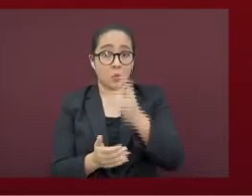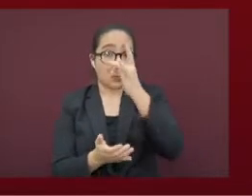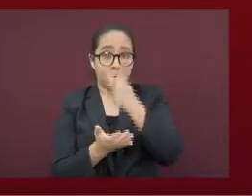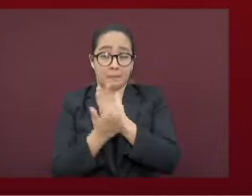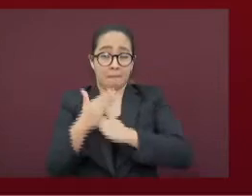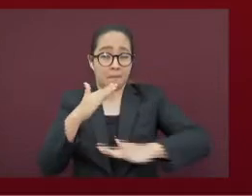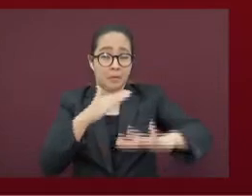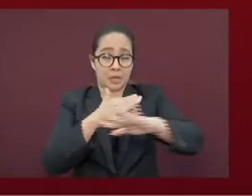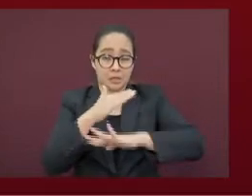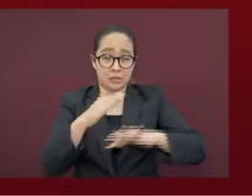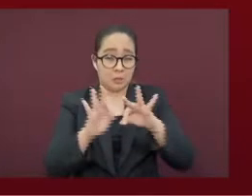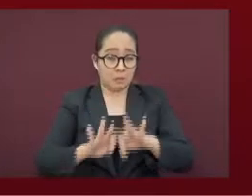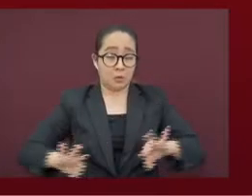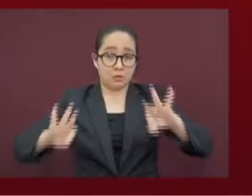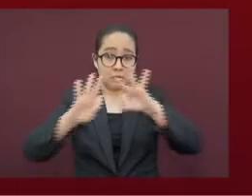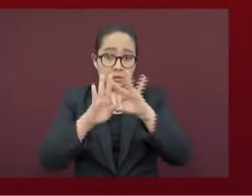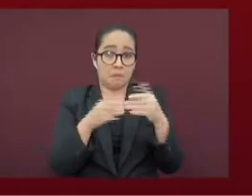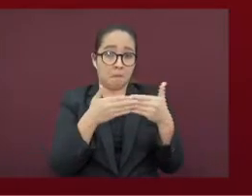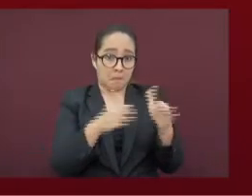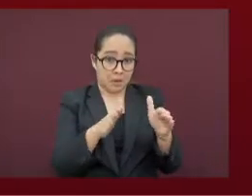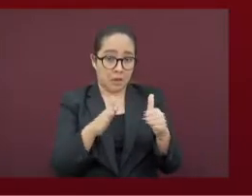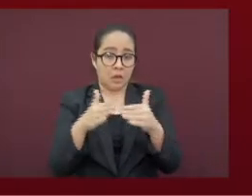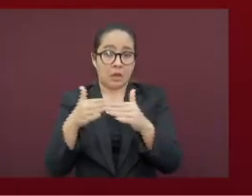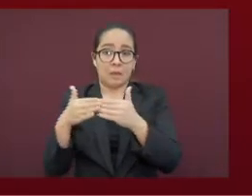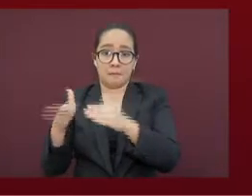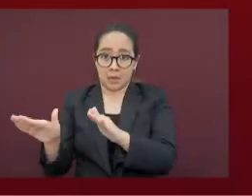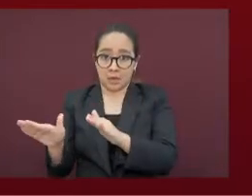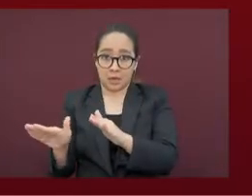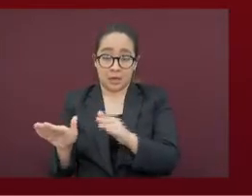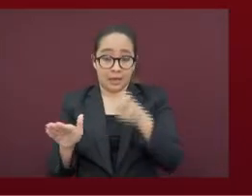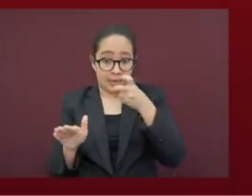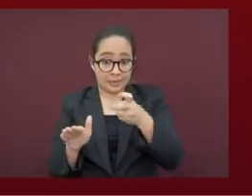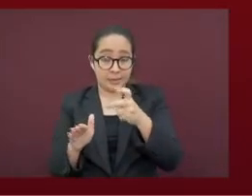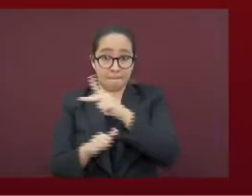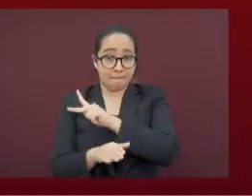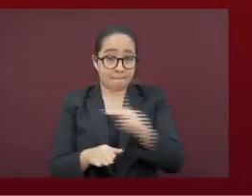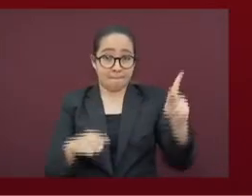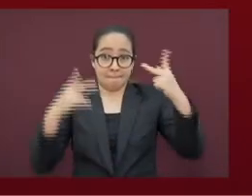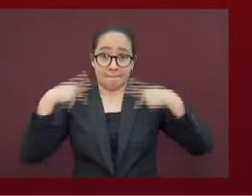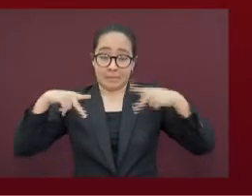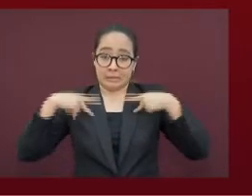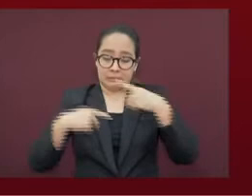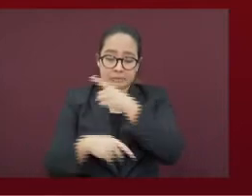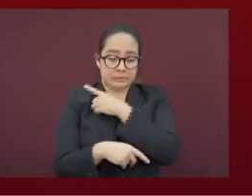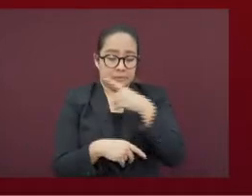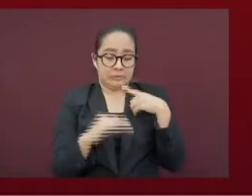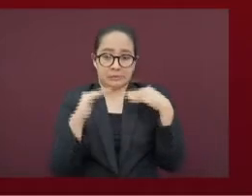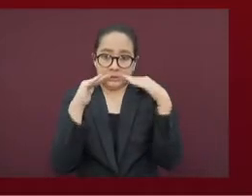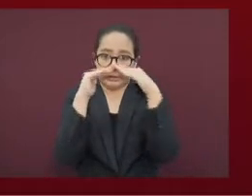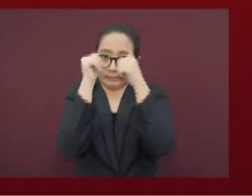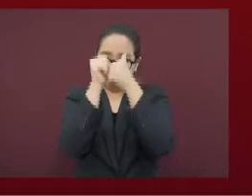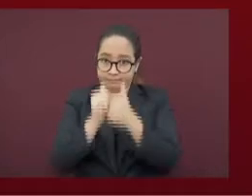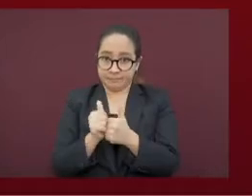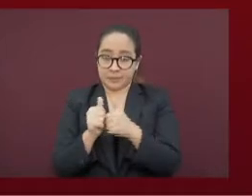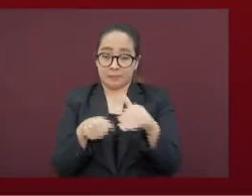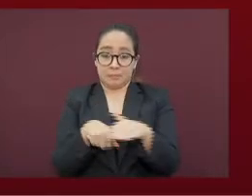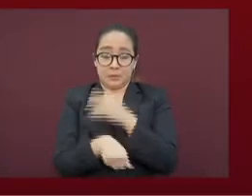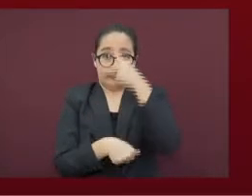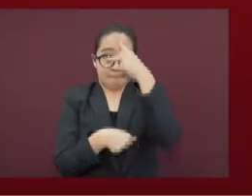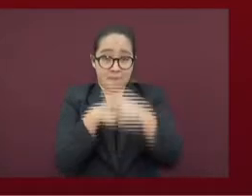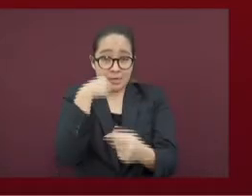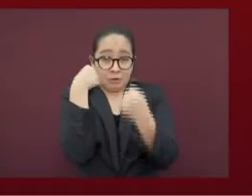esencial. En estos municipios, todos deben quedarse en casa, ya que están en el riesgo máximo de contagio.